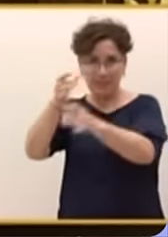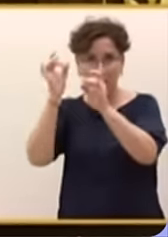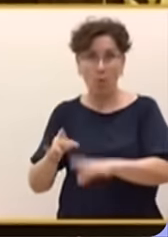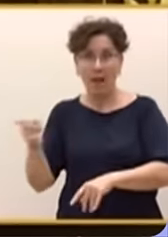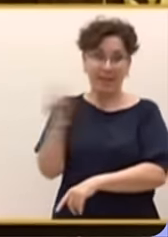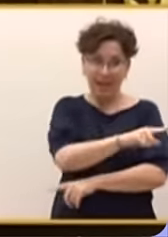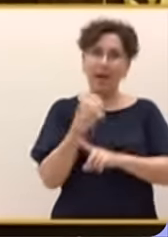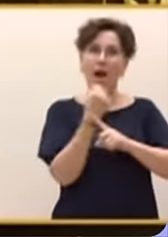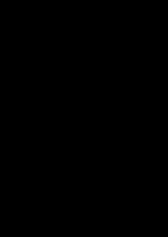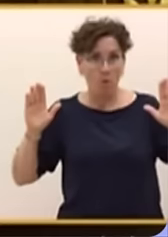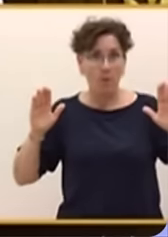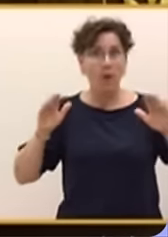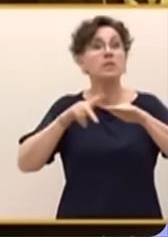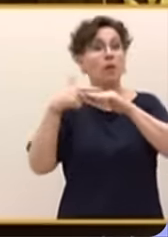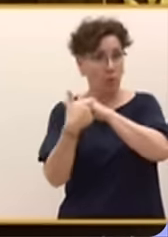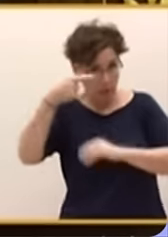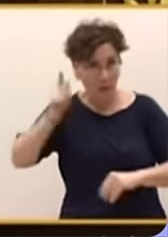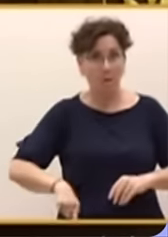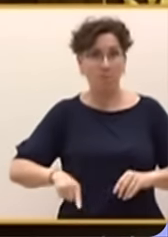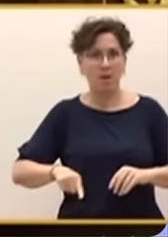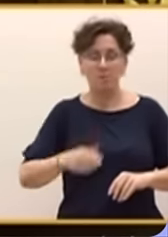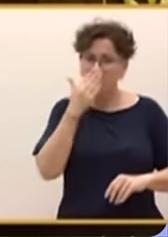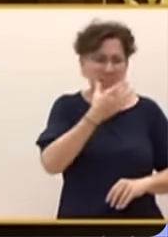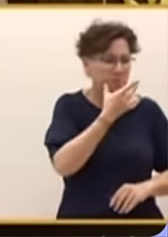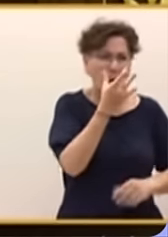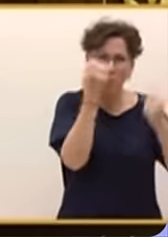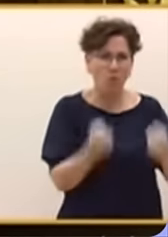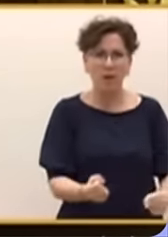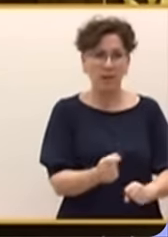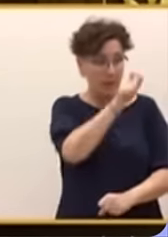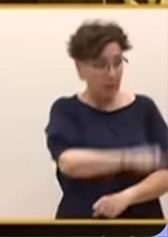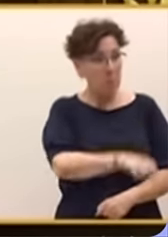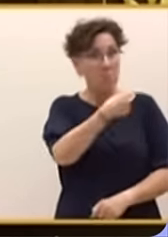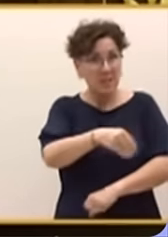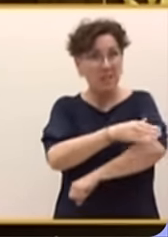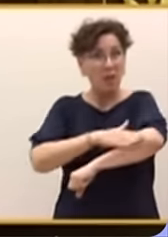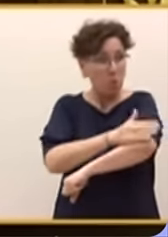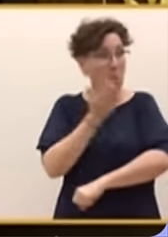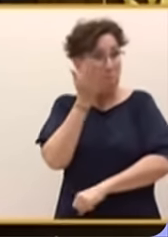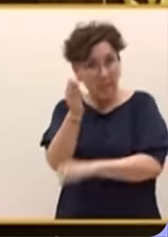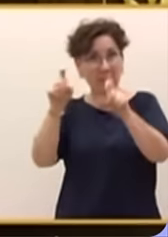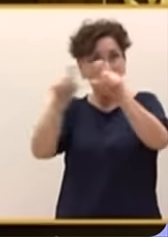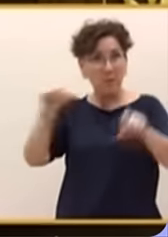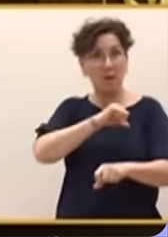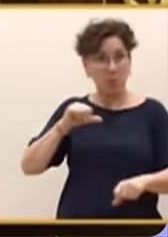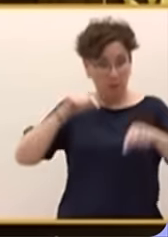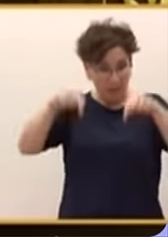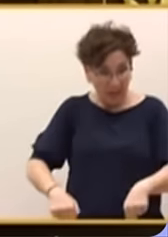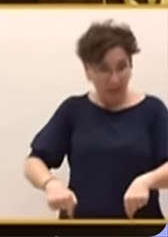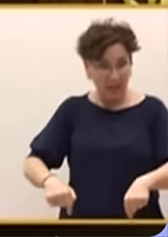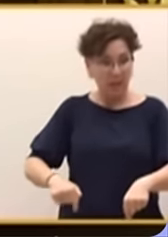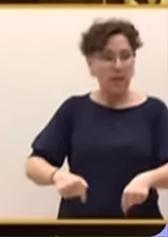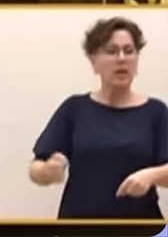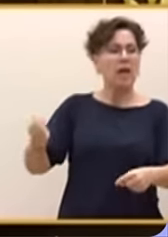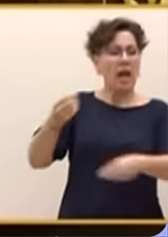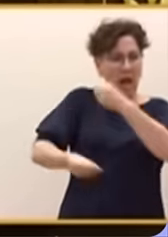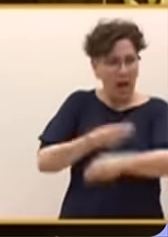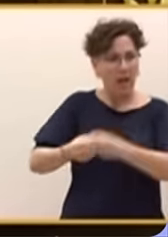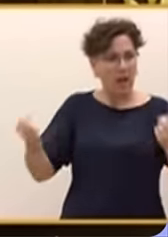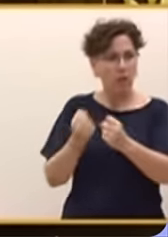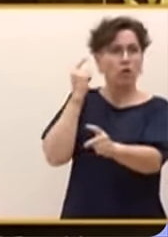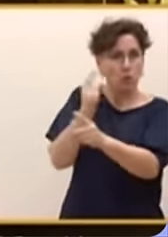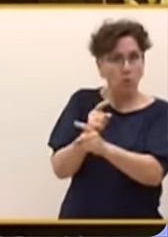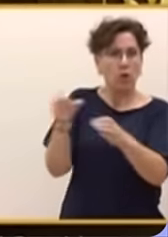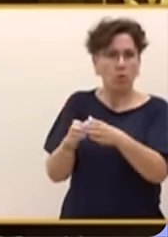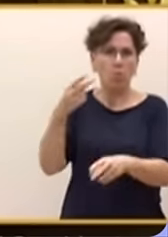que después les parece una injerencia. Absolutamente vergonzoso que el presidente del gobierno pida a las empresas privadas en España que actúen contra un grupo político. Y que